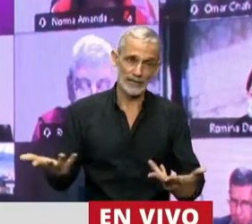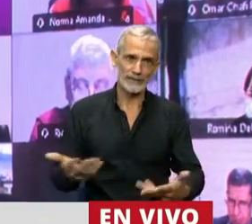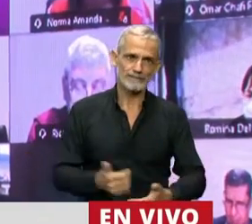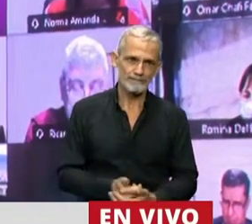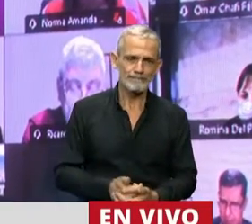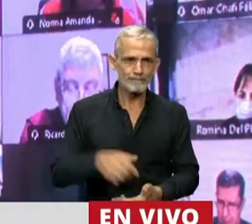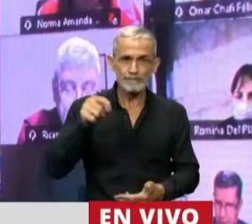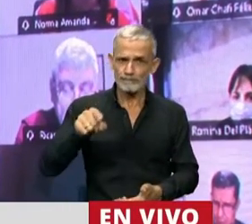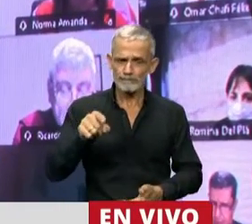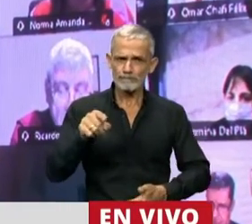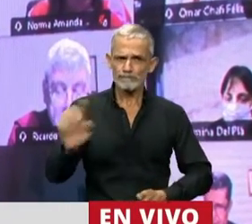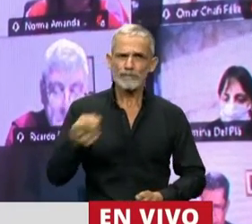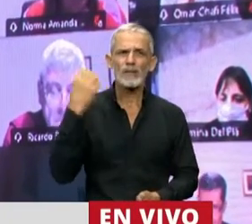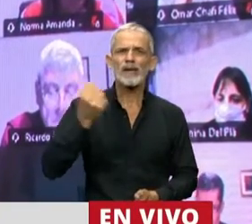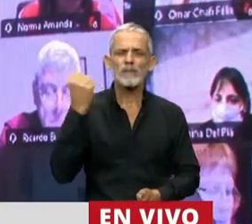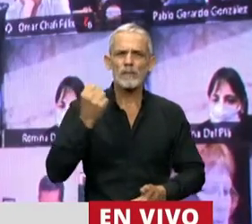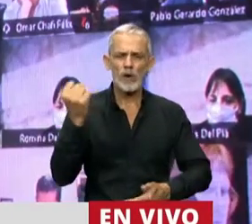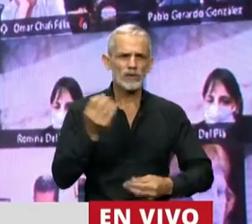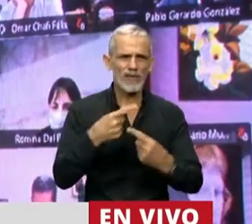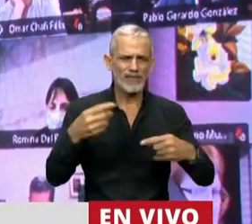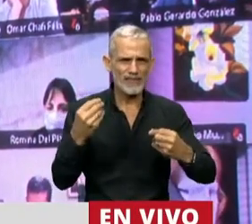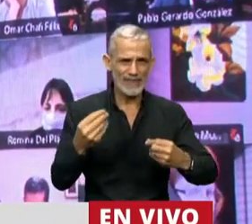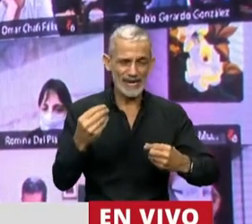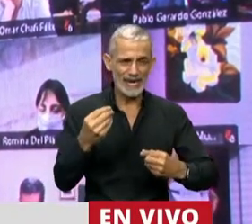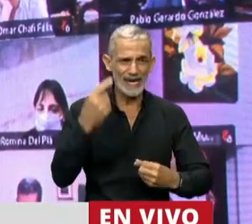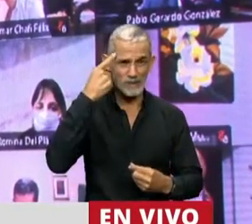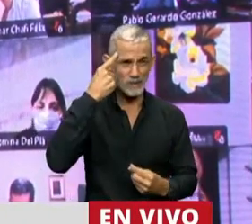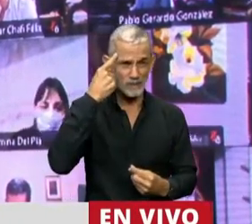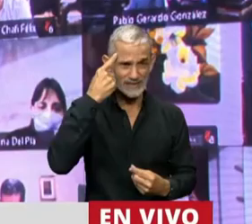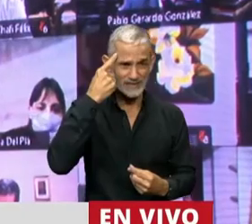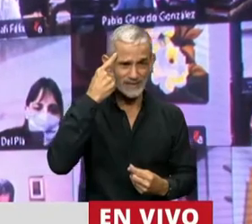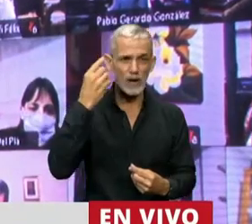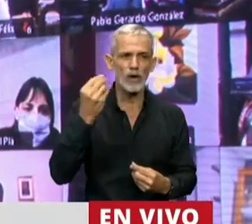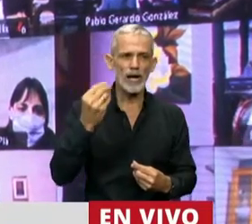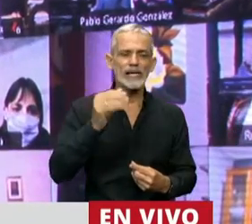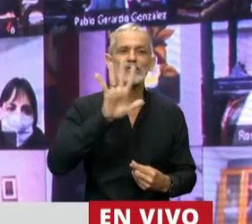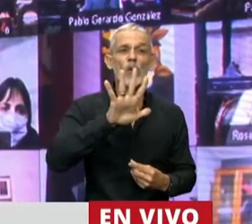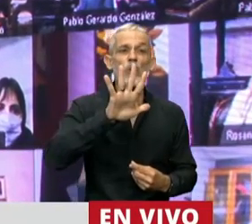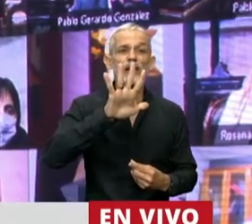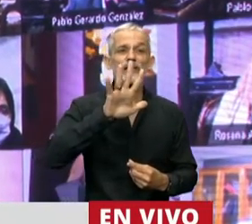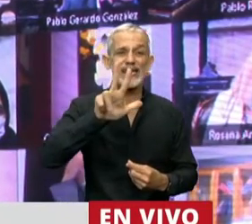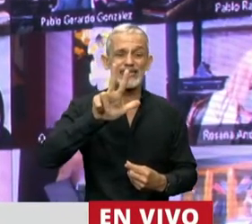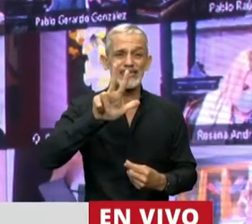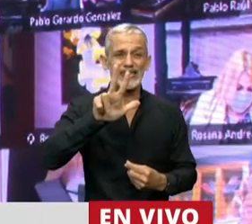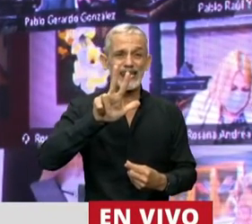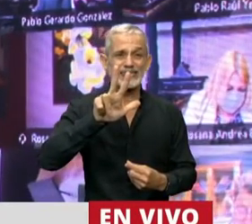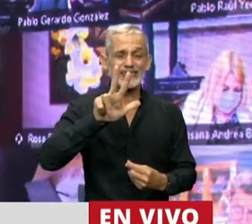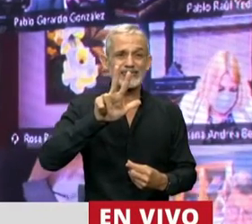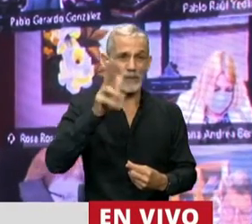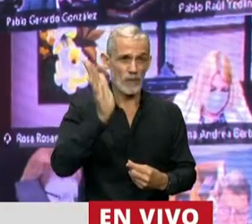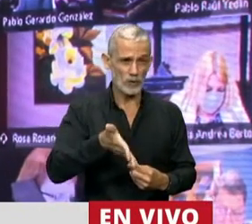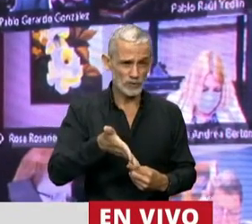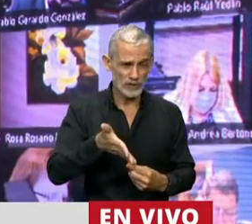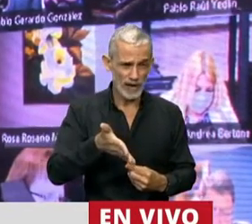que sí me parece es importante que tengamos en cuenta que 53 chicos de cada